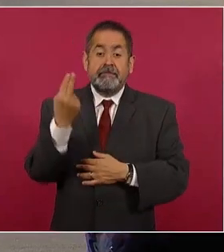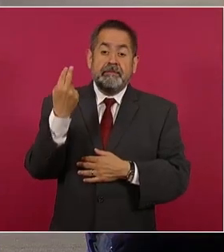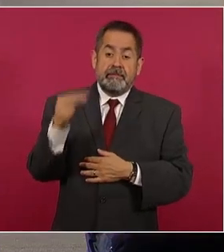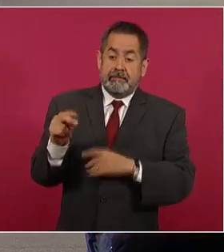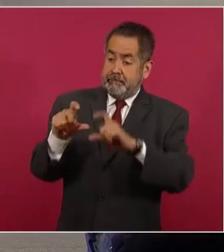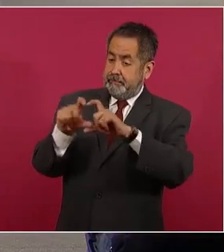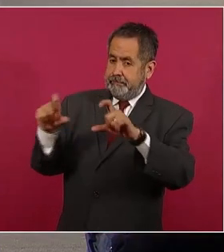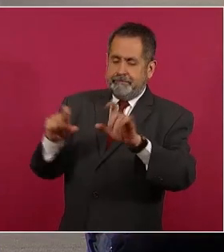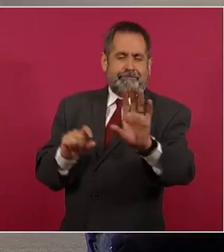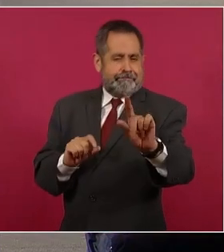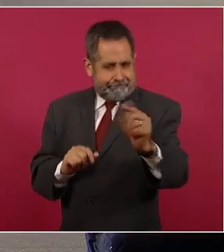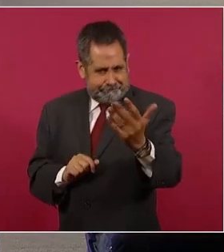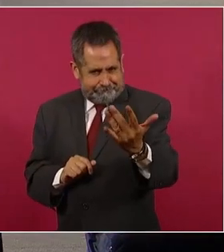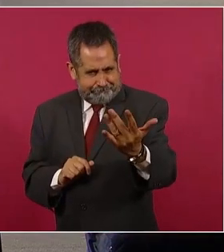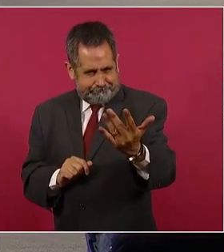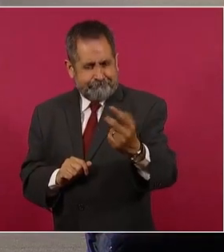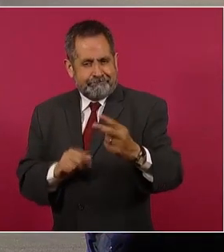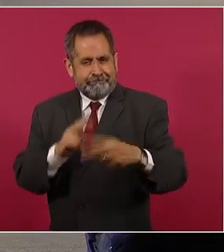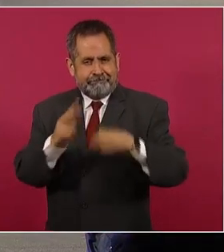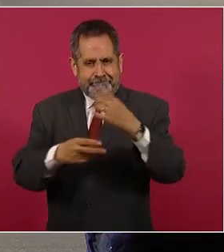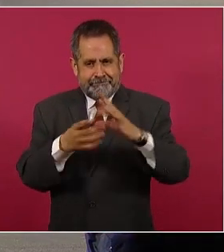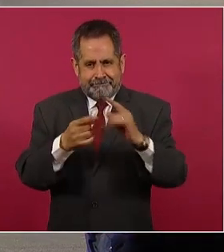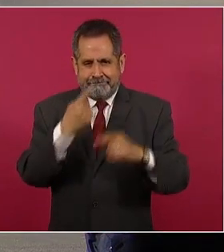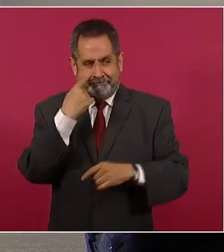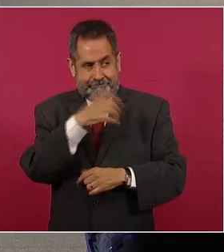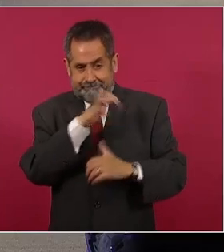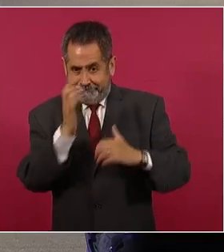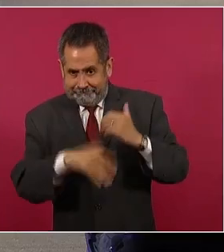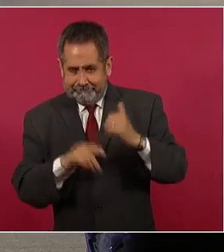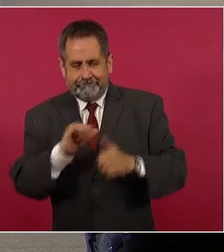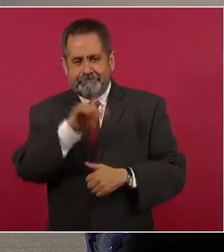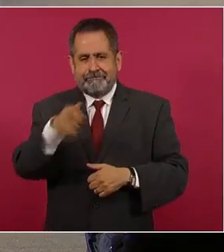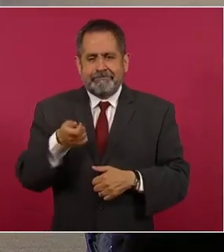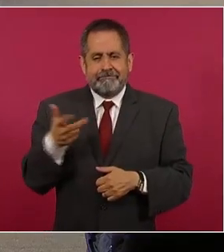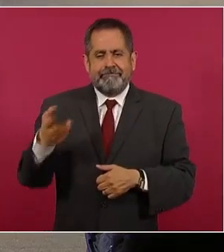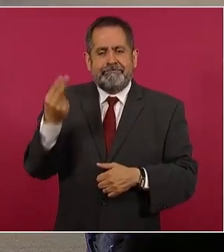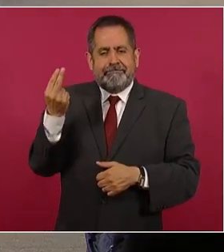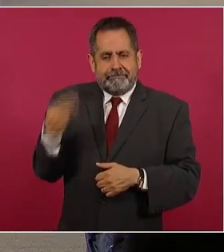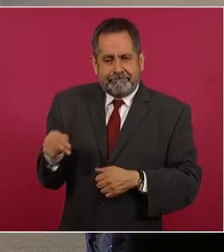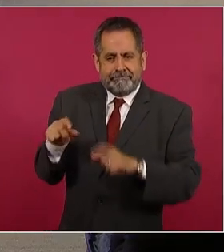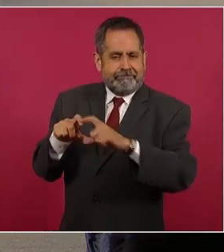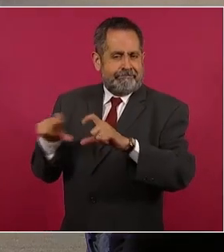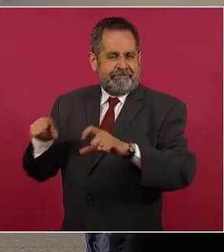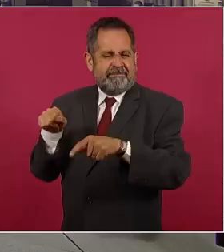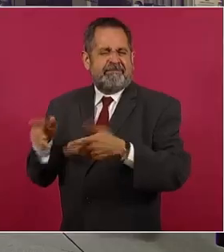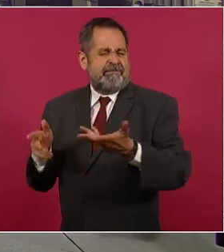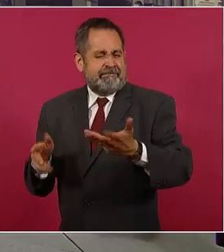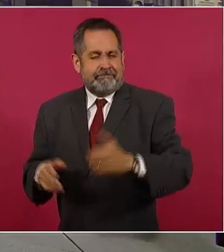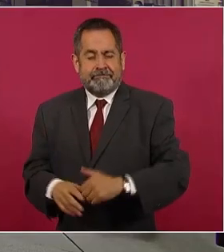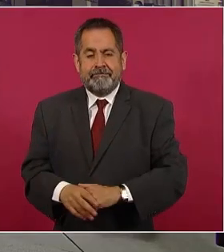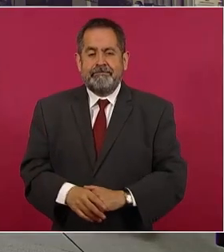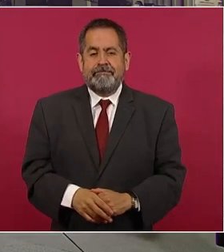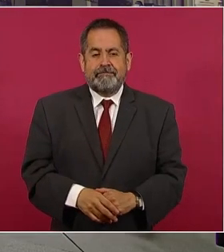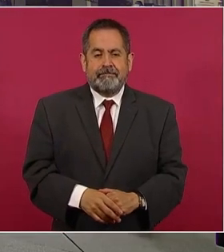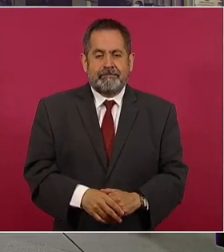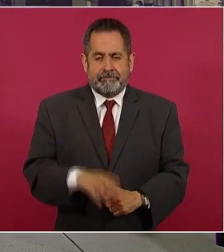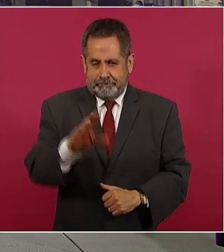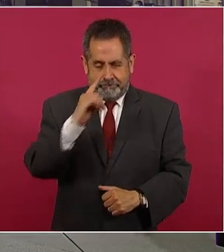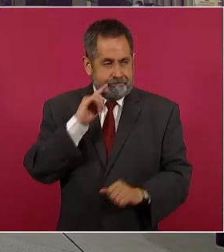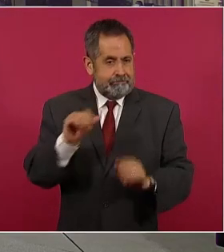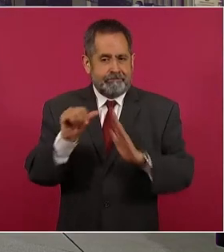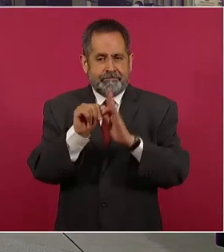Espérenme, espérenme, espérenme, vamos a terminar, vamos primero con el artículo.